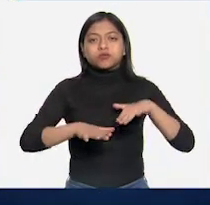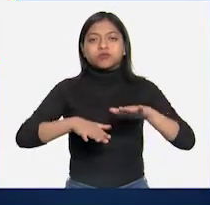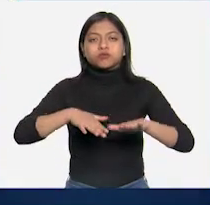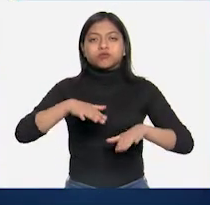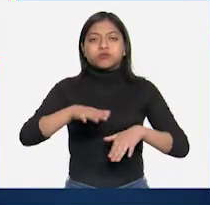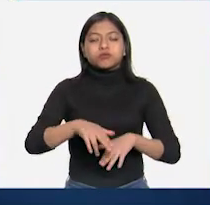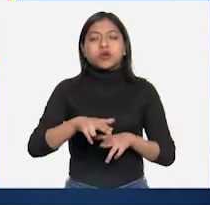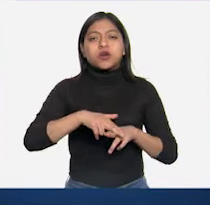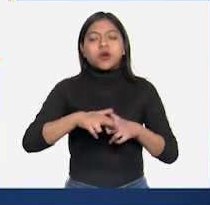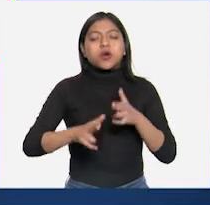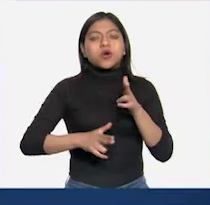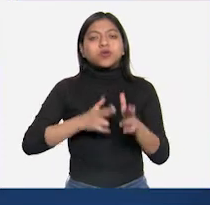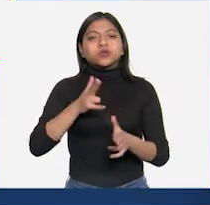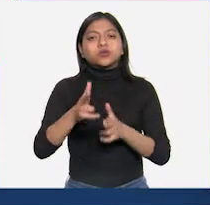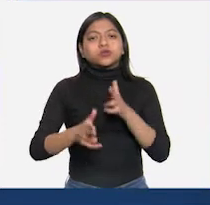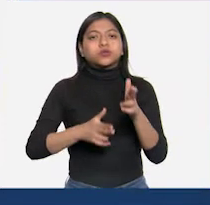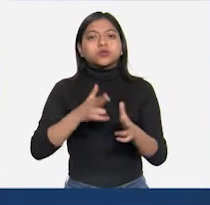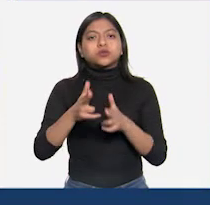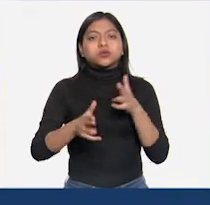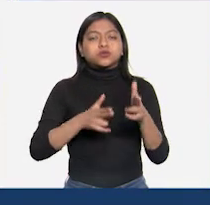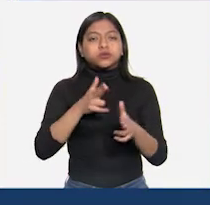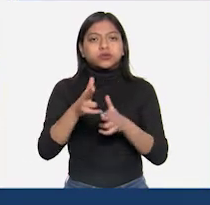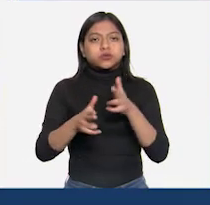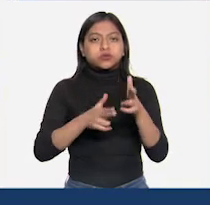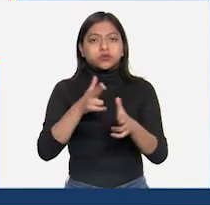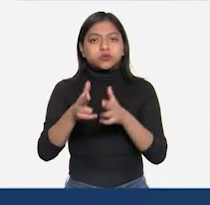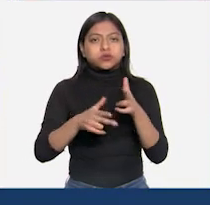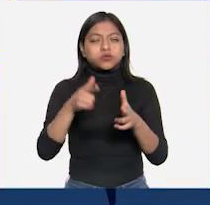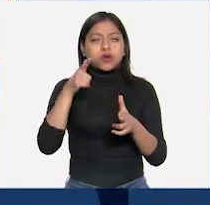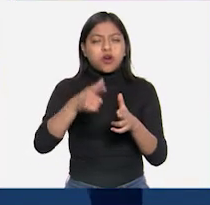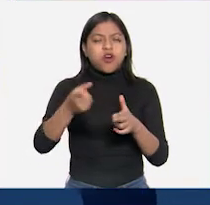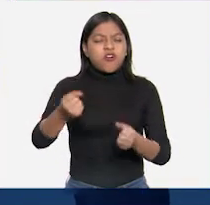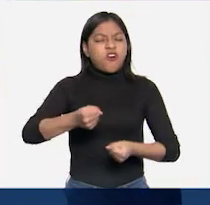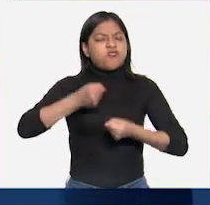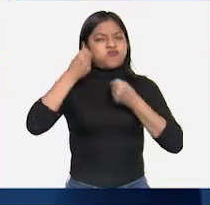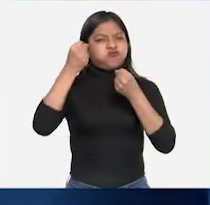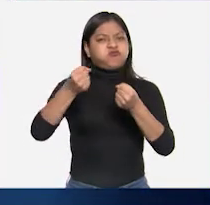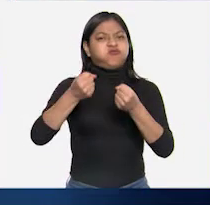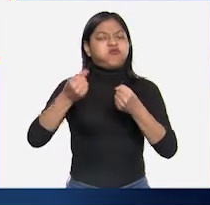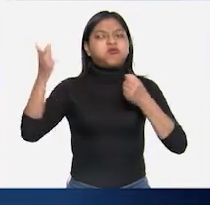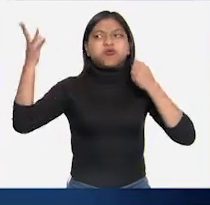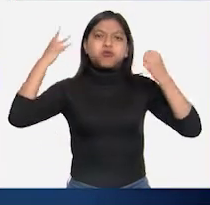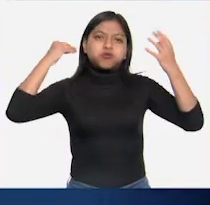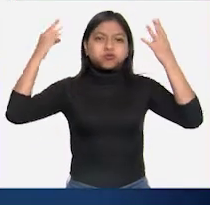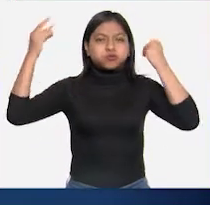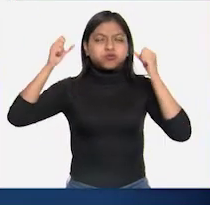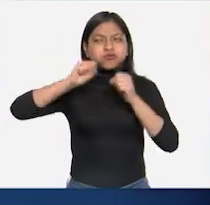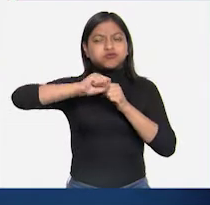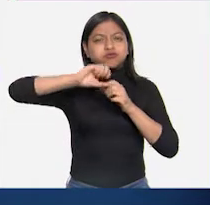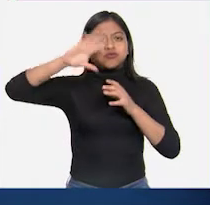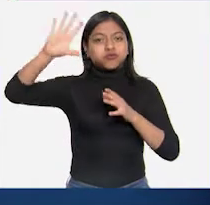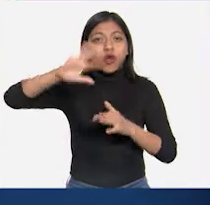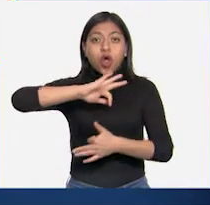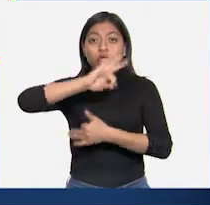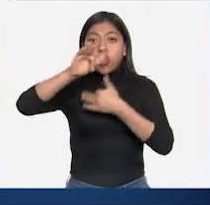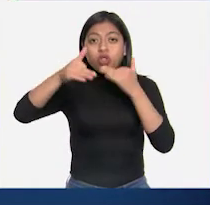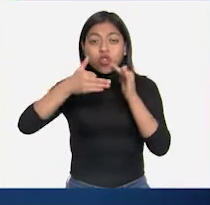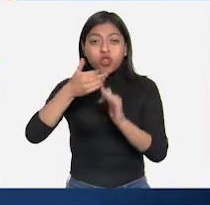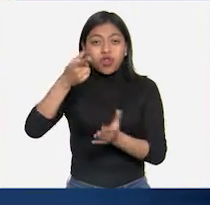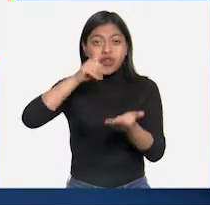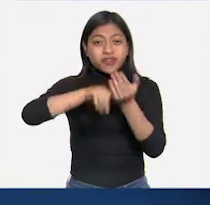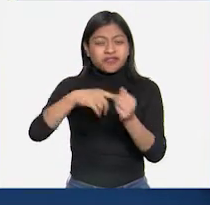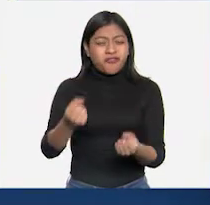audaz locomotora, que difunde con voz atronadora todo el poder que el universo encierra.